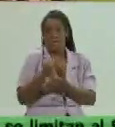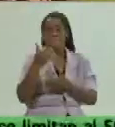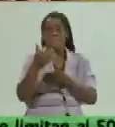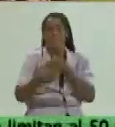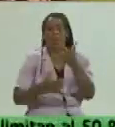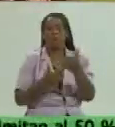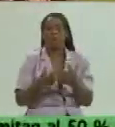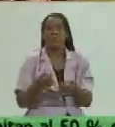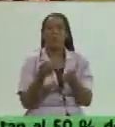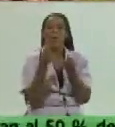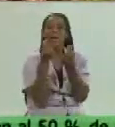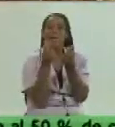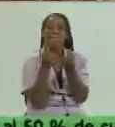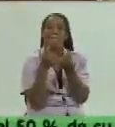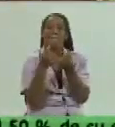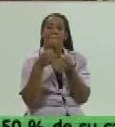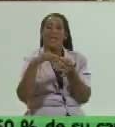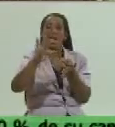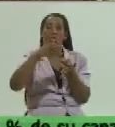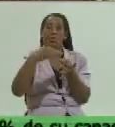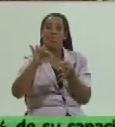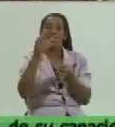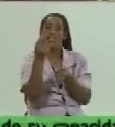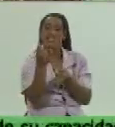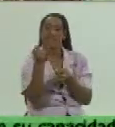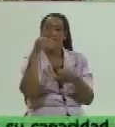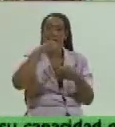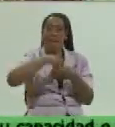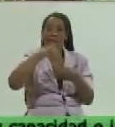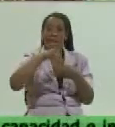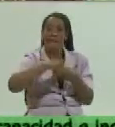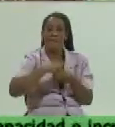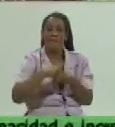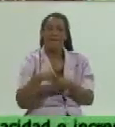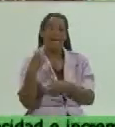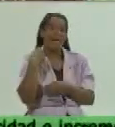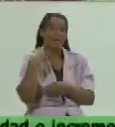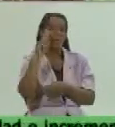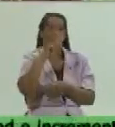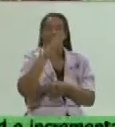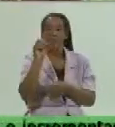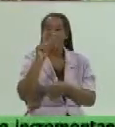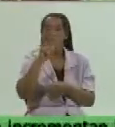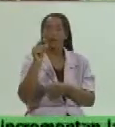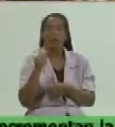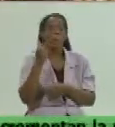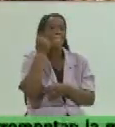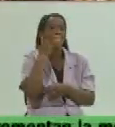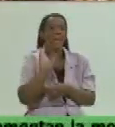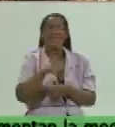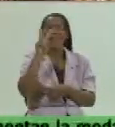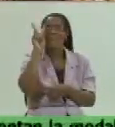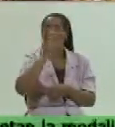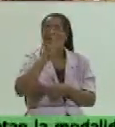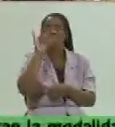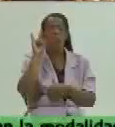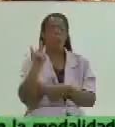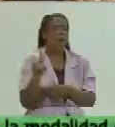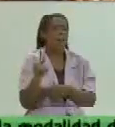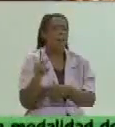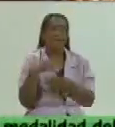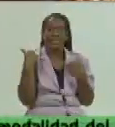el sistema de la agricultura hoy para el año 2021 por ponerte un ejemplo tiene más de 29 objetos